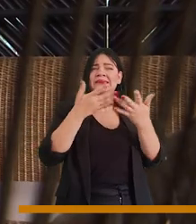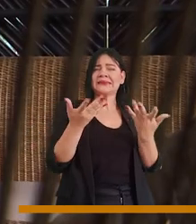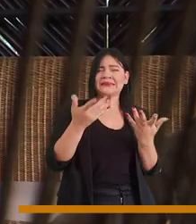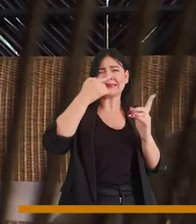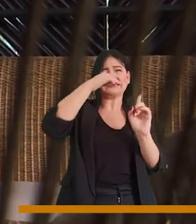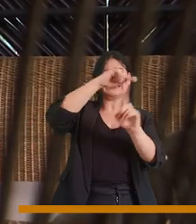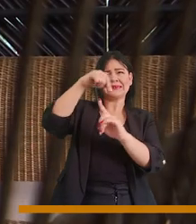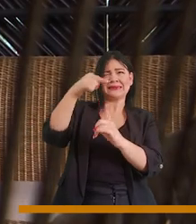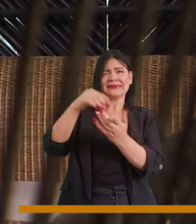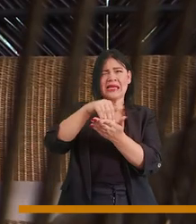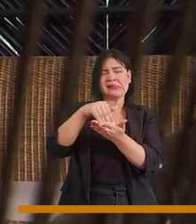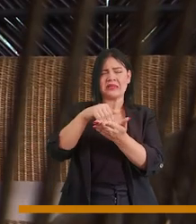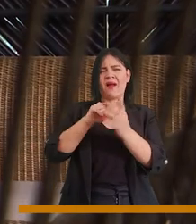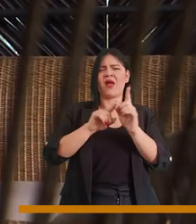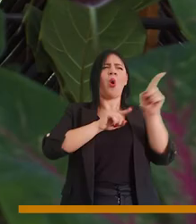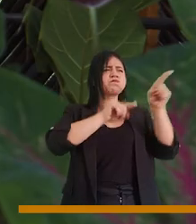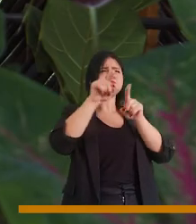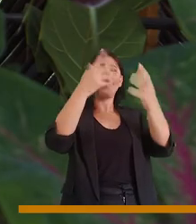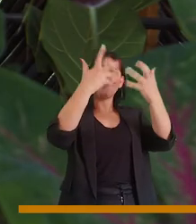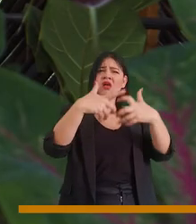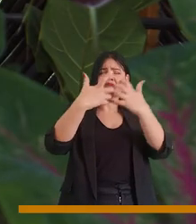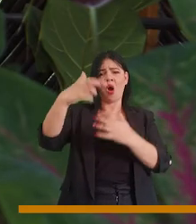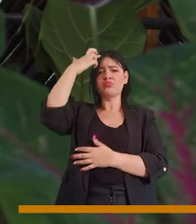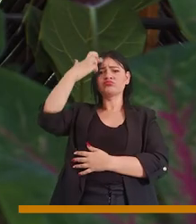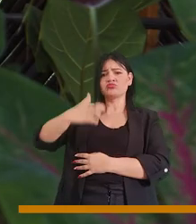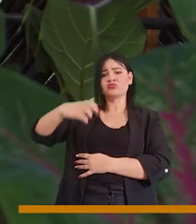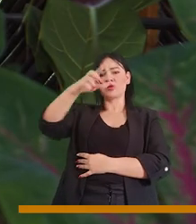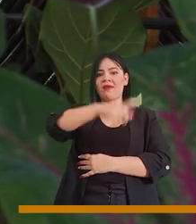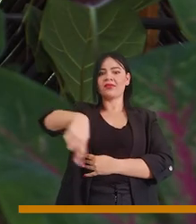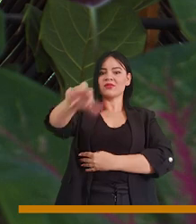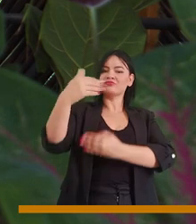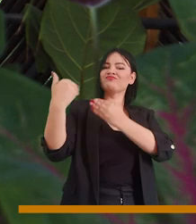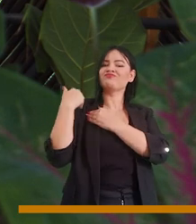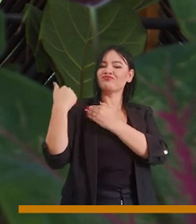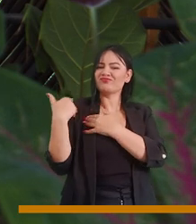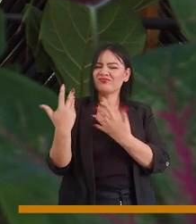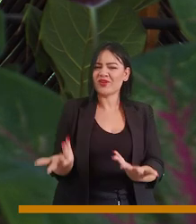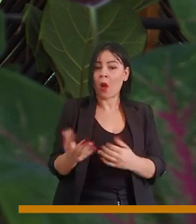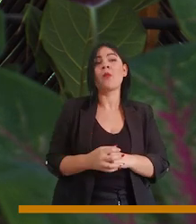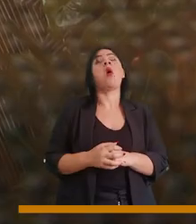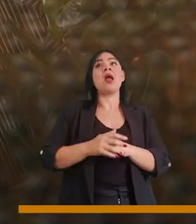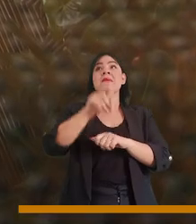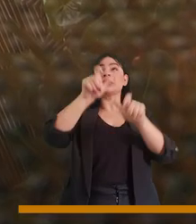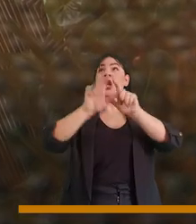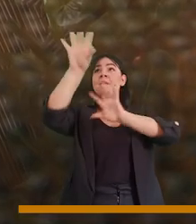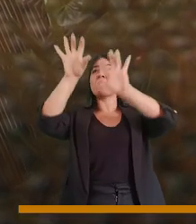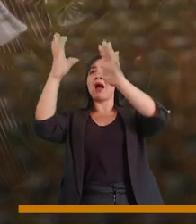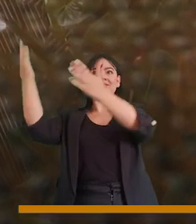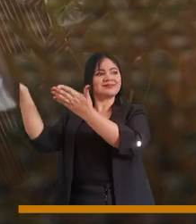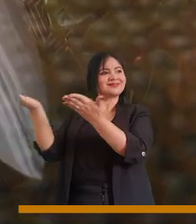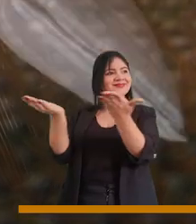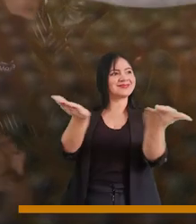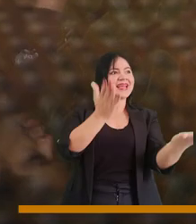pero también hay empresas muy profesionales que tienen la gran responsabilidad de ofrecerle la mejor experiencia